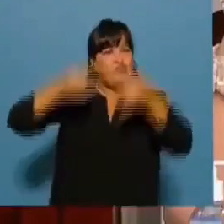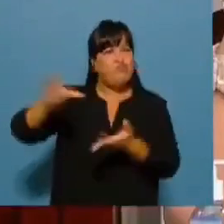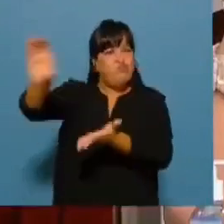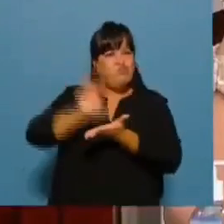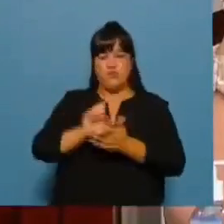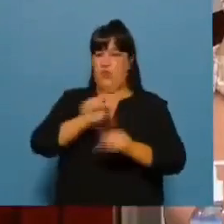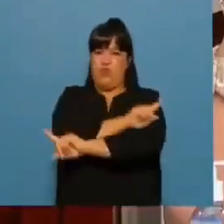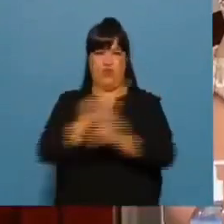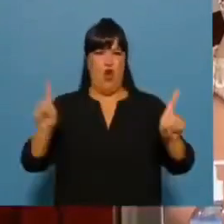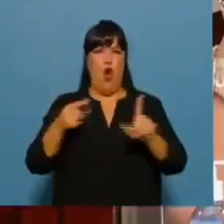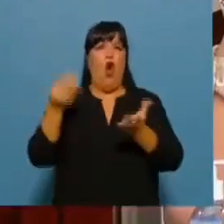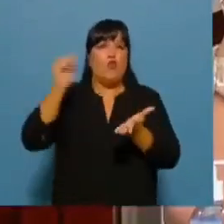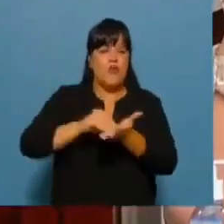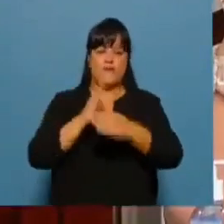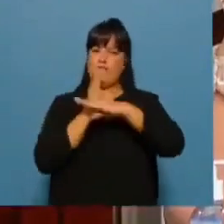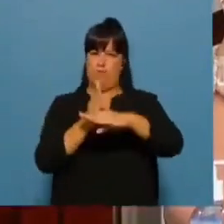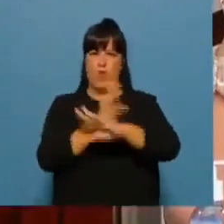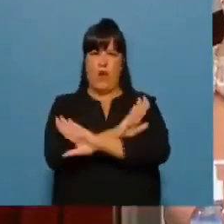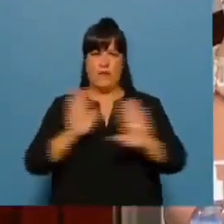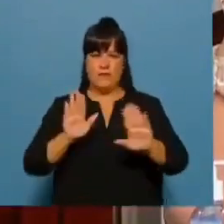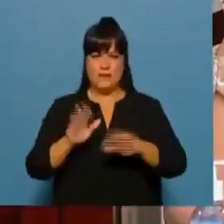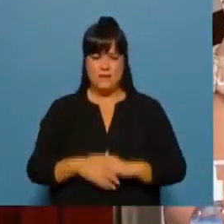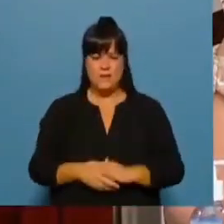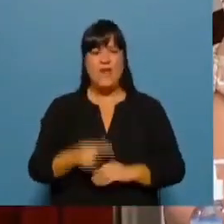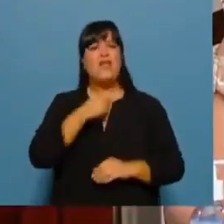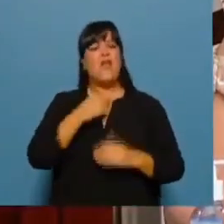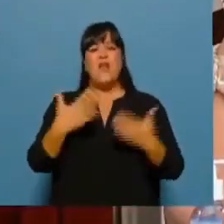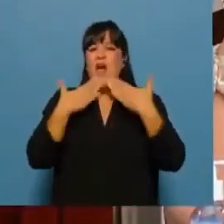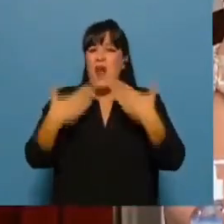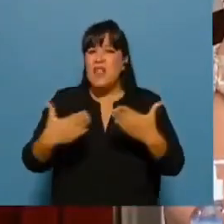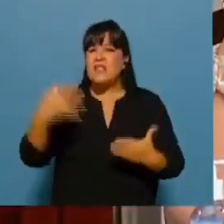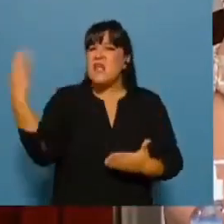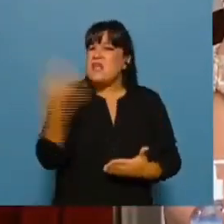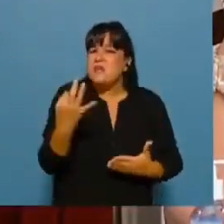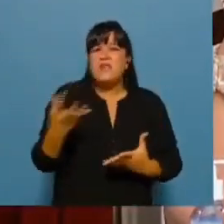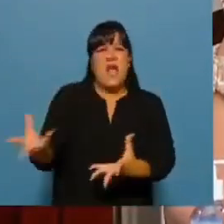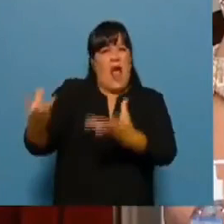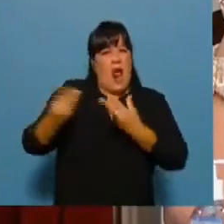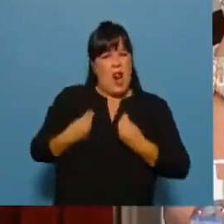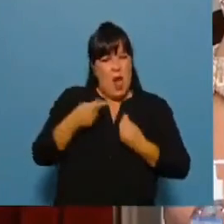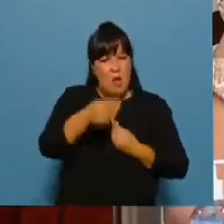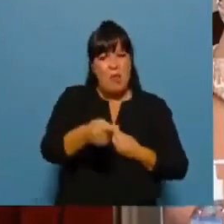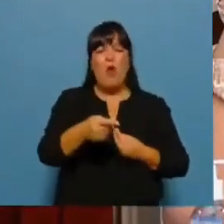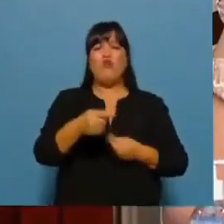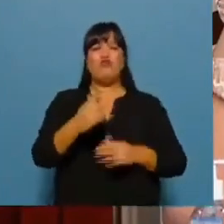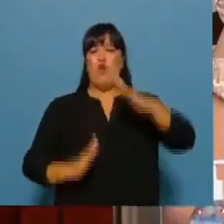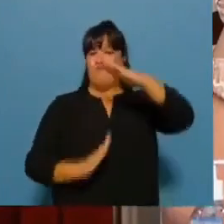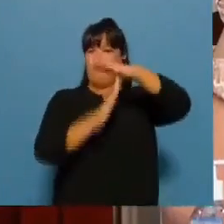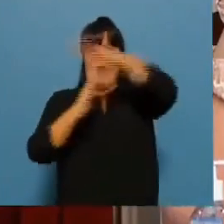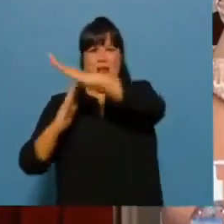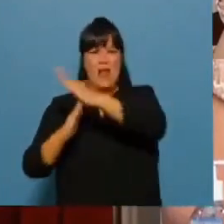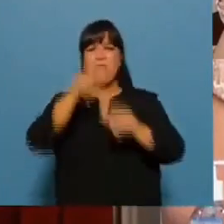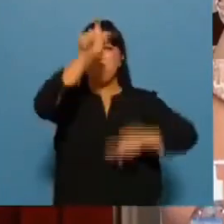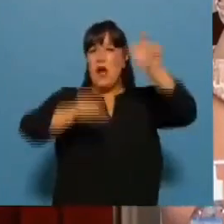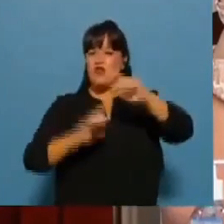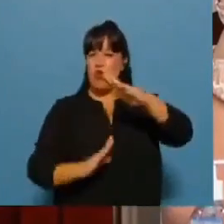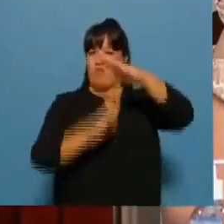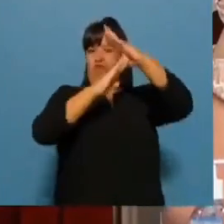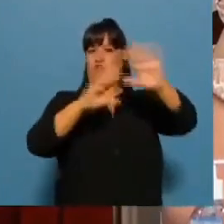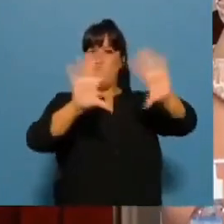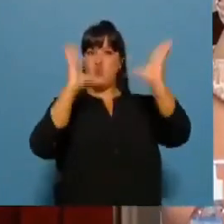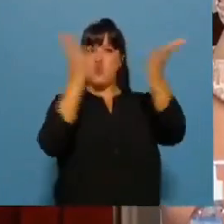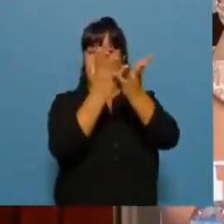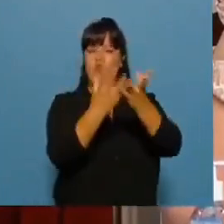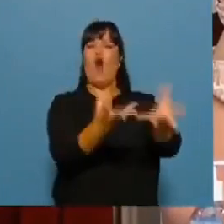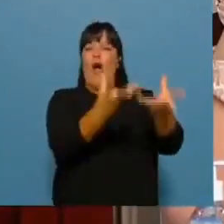Quiero agradecer muy especialmente el apoyo que recibí de líderes y lideresas del mundo para lograr ese